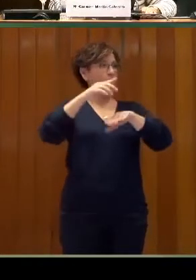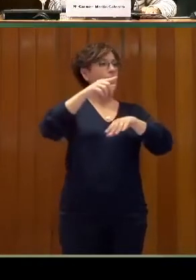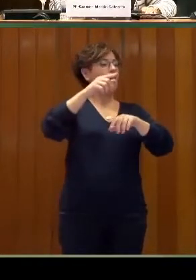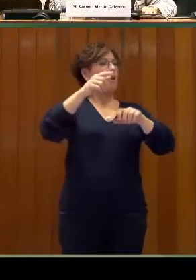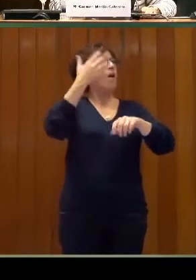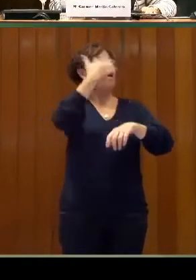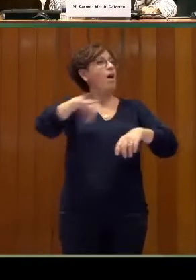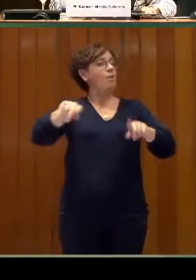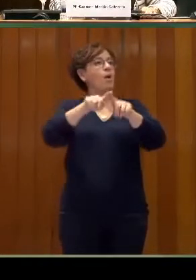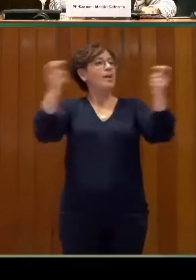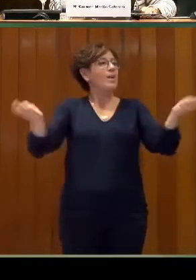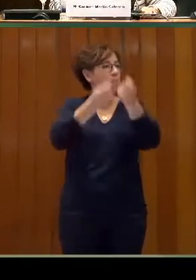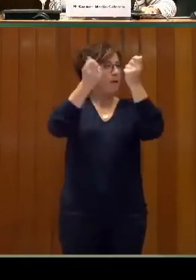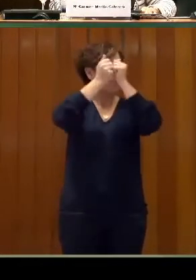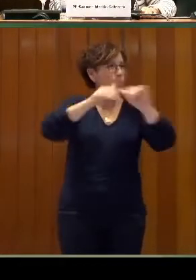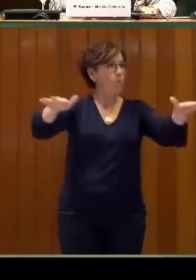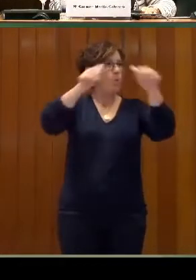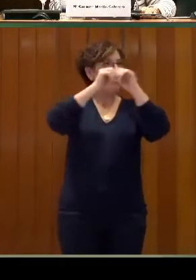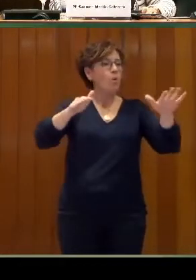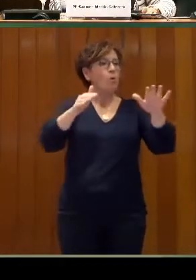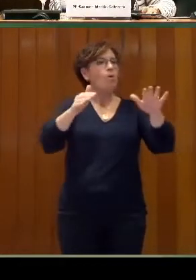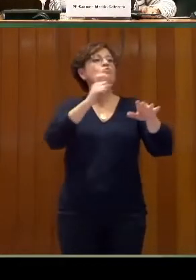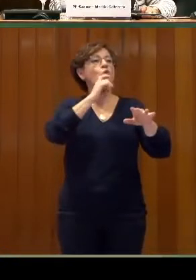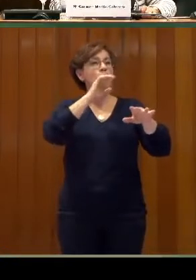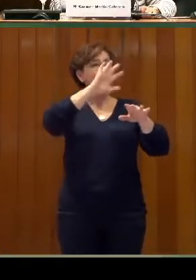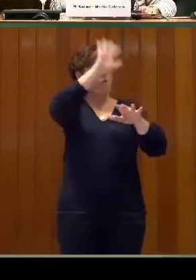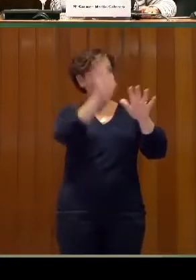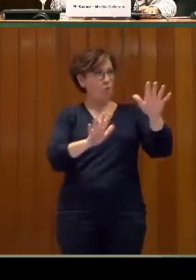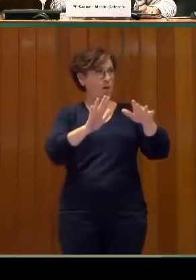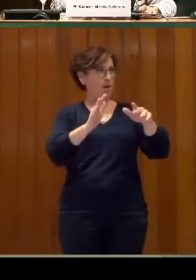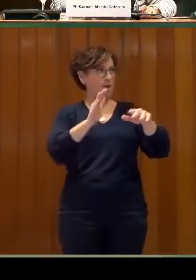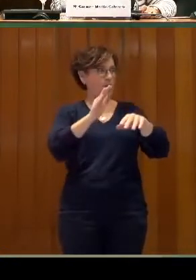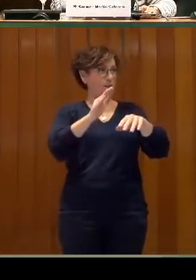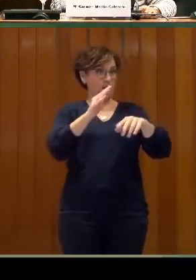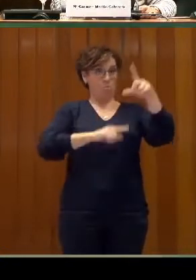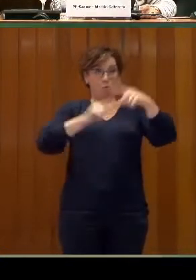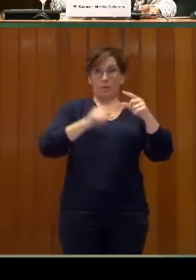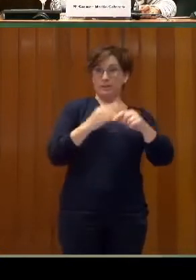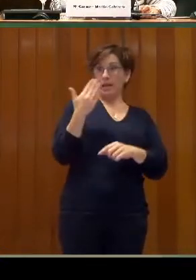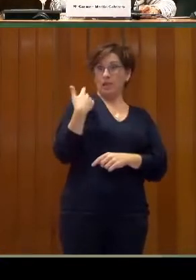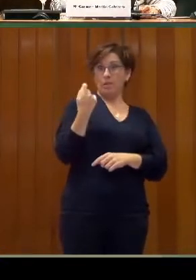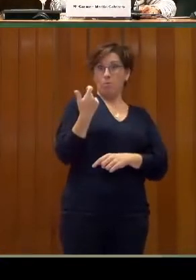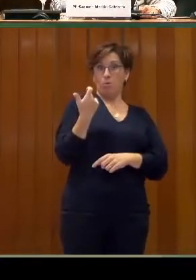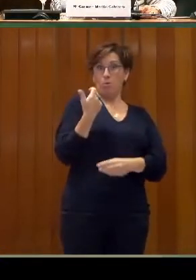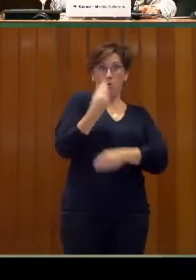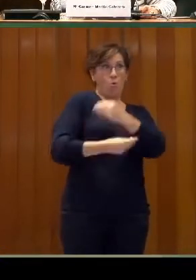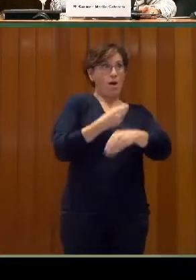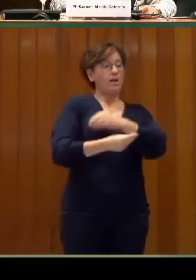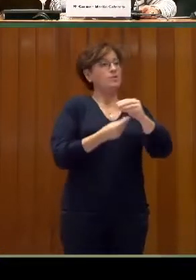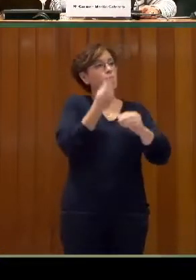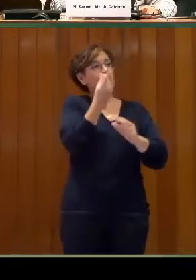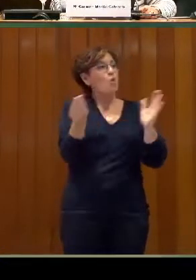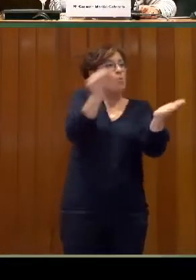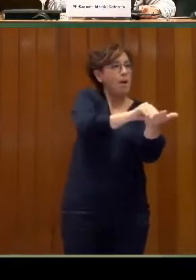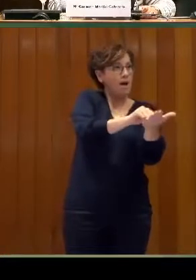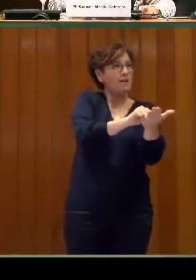de la última serie que Movistar ha lanzado, que lo ha incorporado en su catálogo,